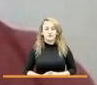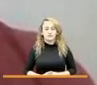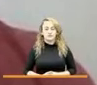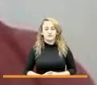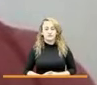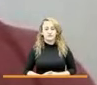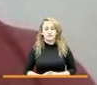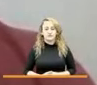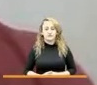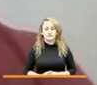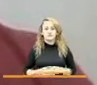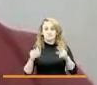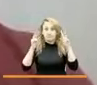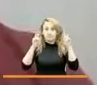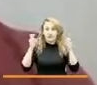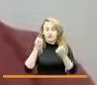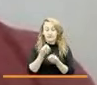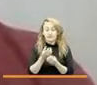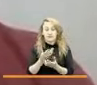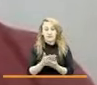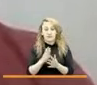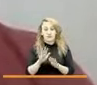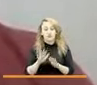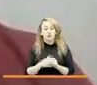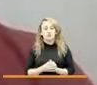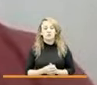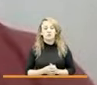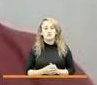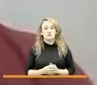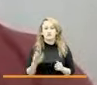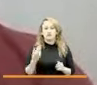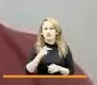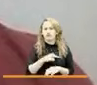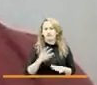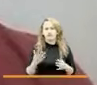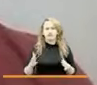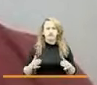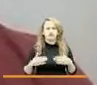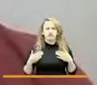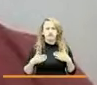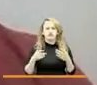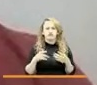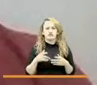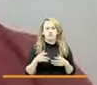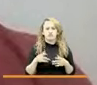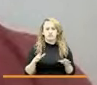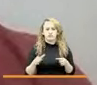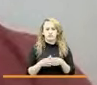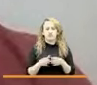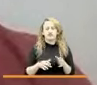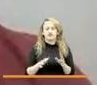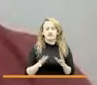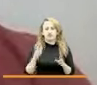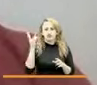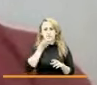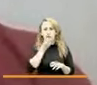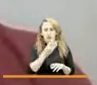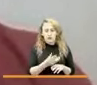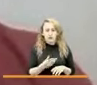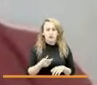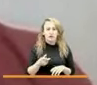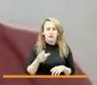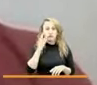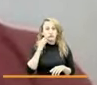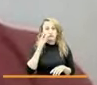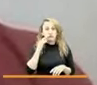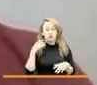retomando el tema de los esquemas pues nosotros afortunadamente con la unidad hemos contado ha sido una experiencia muy linda hace una experiencia que